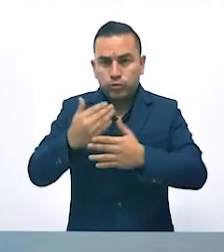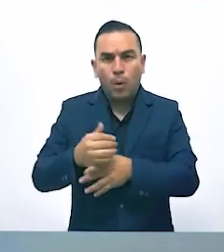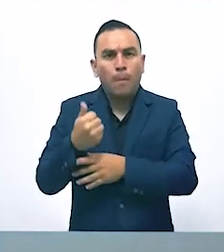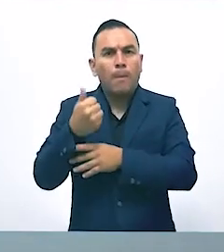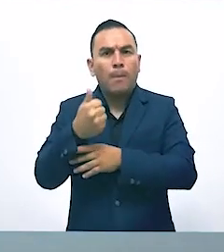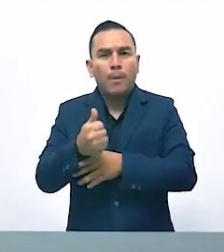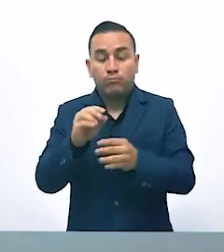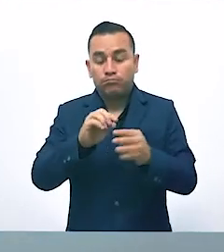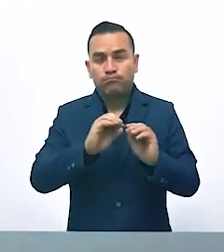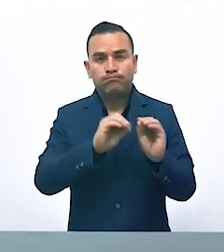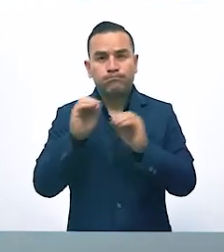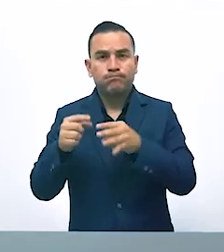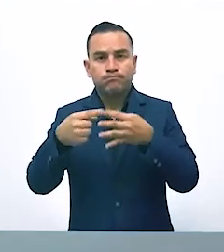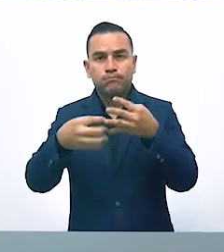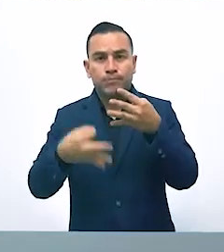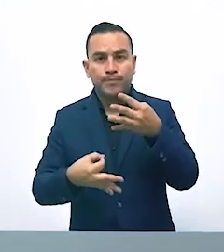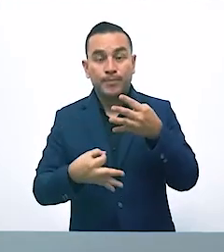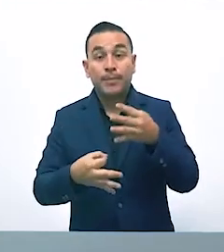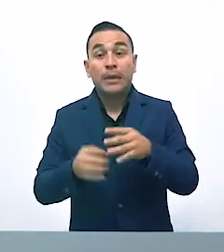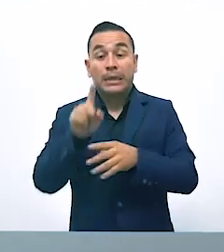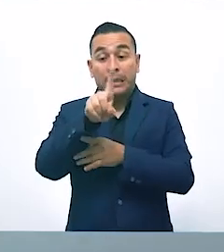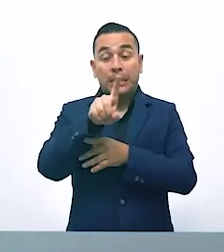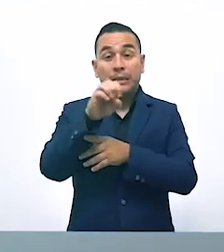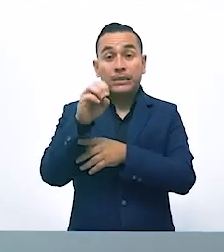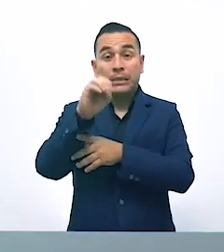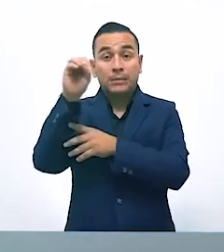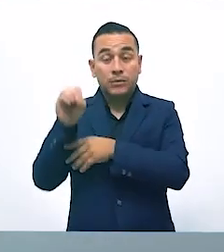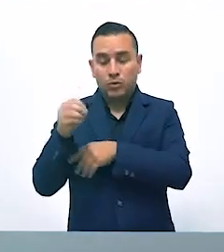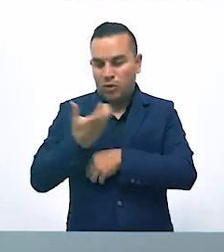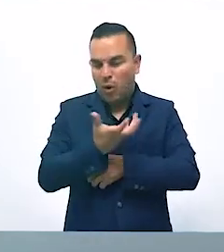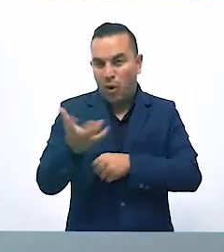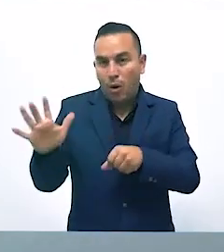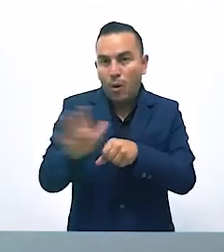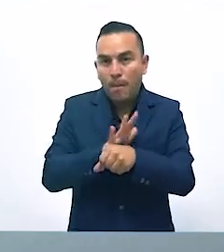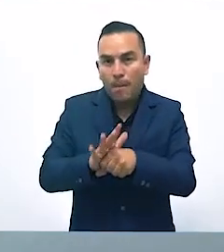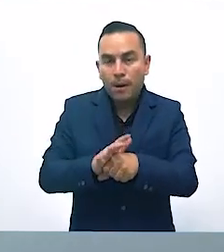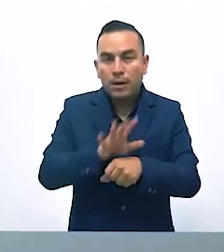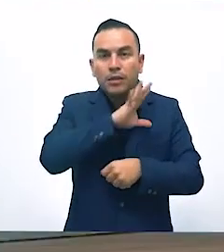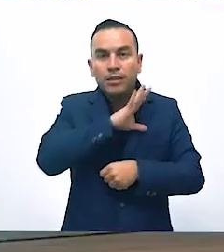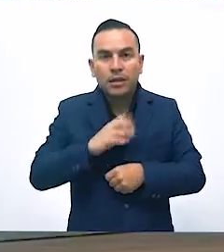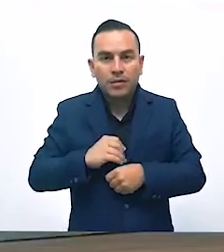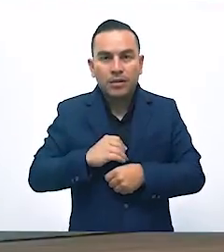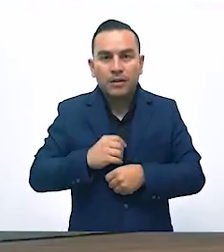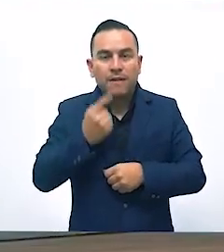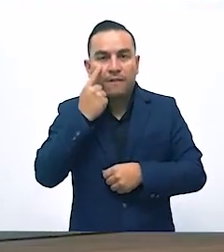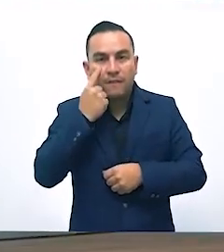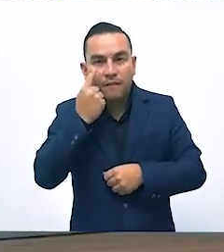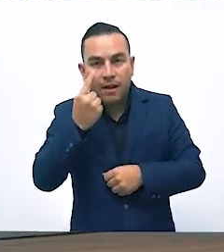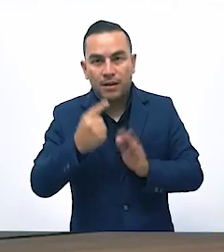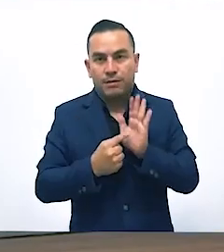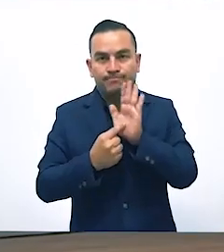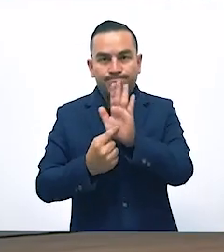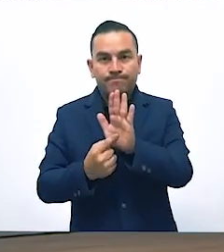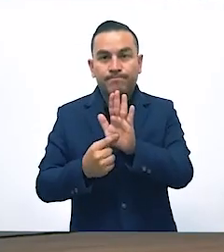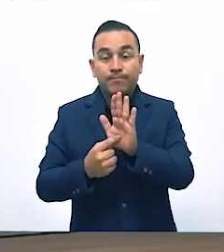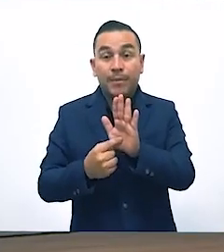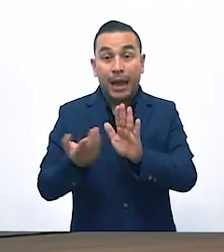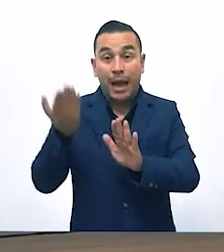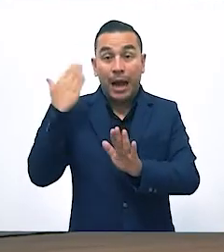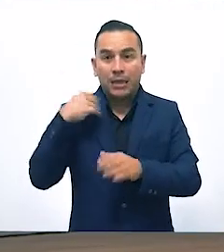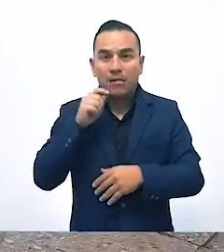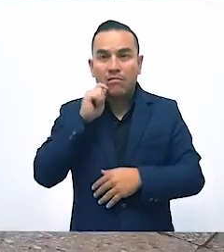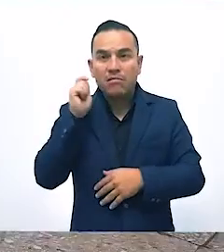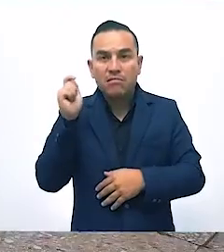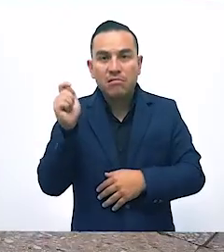hacia la implementación de la ley es la intervención del 100% de las maternidades del país. Quiero mostrarles cómo estaban estos